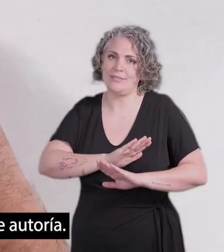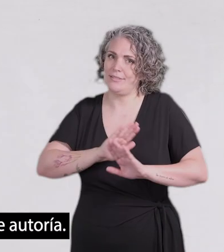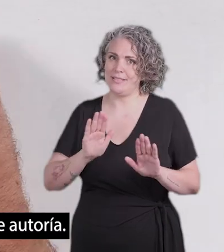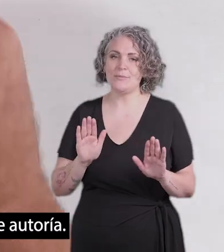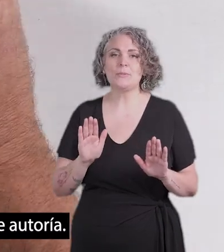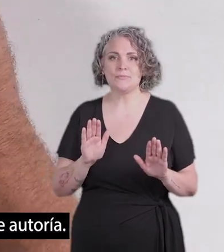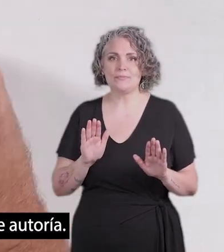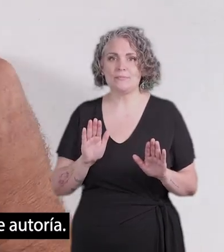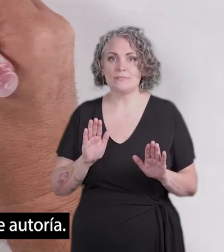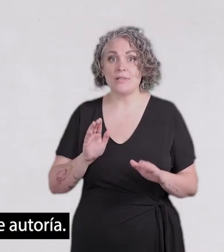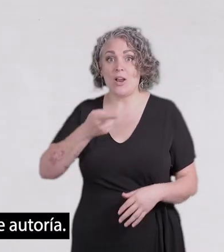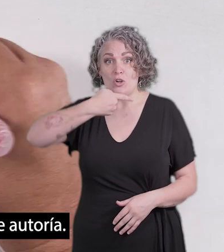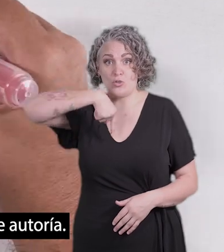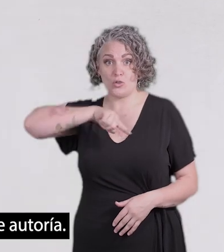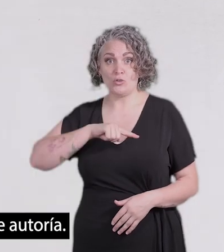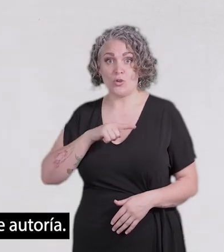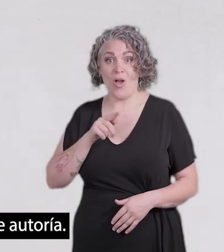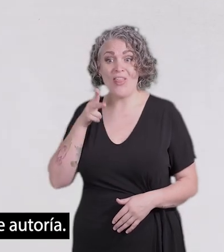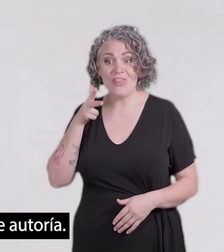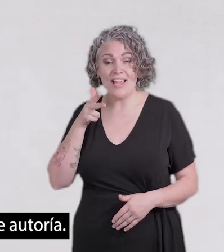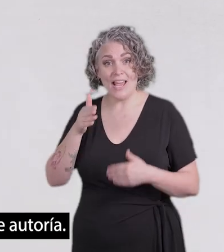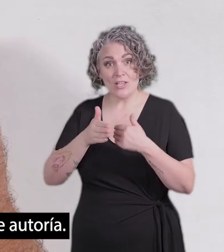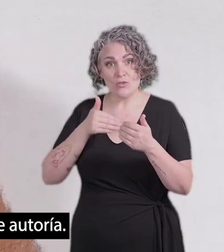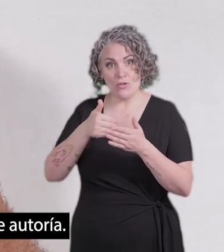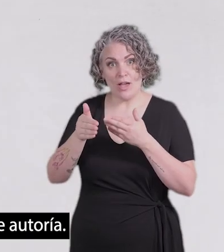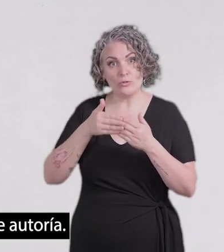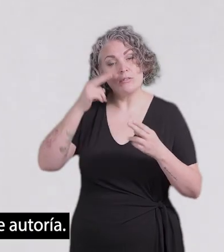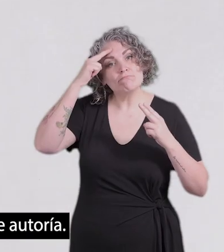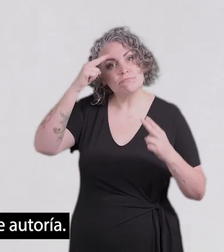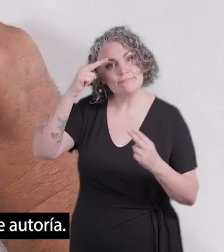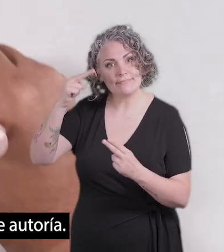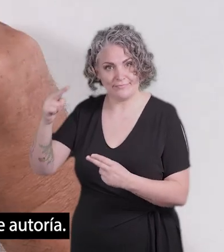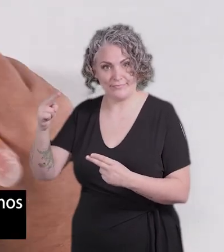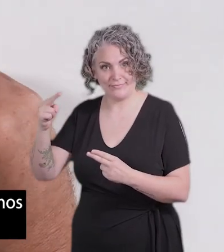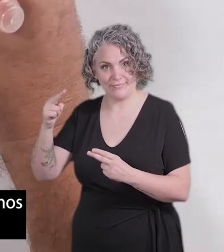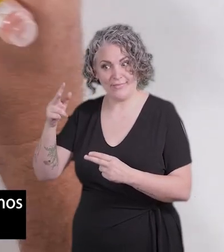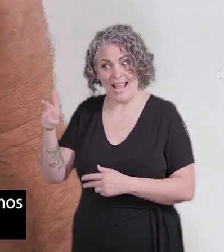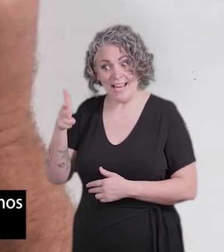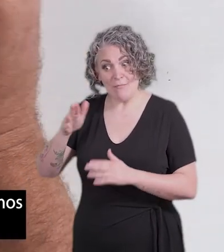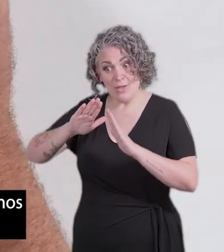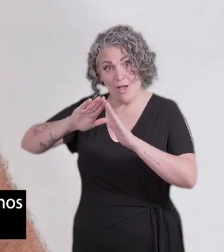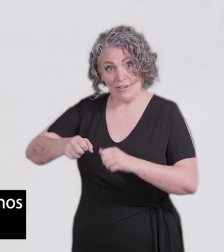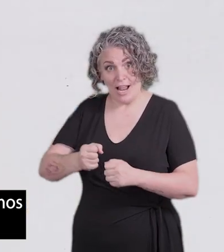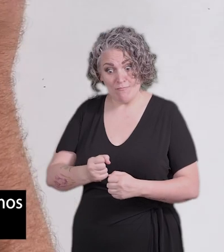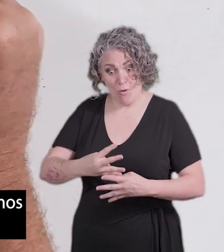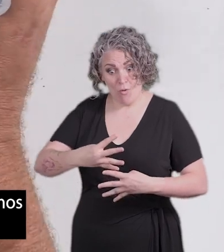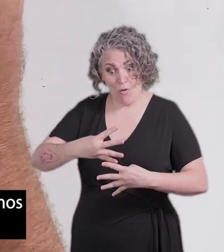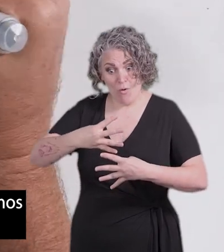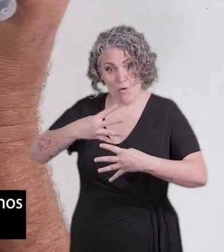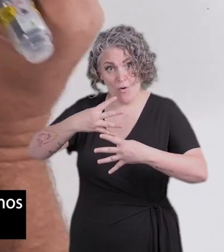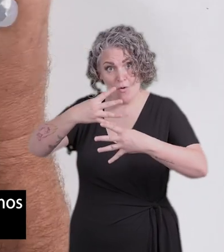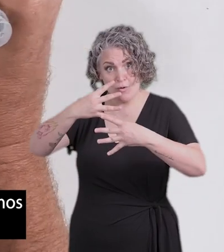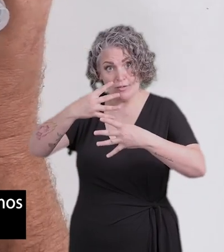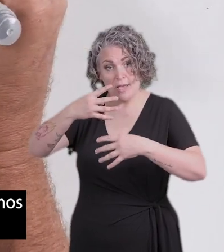Importantísimo Respetamos los derechos de autoría En los títulos de crédito